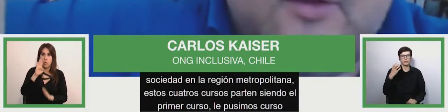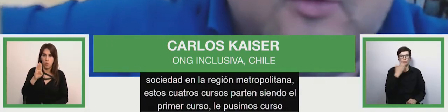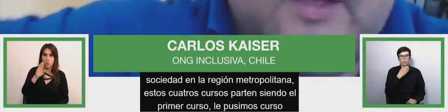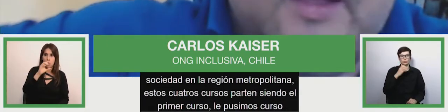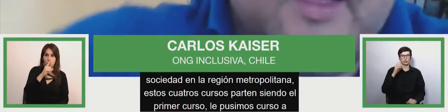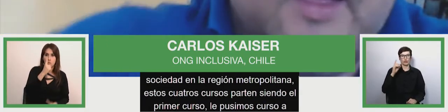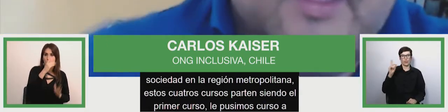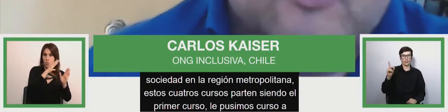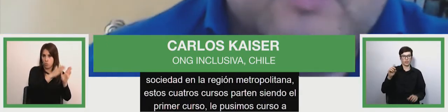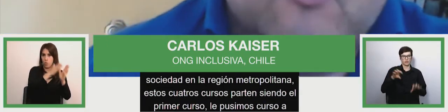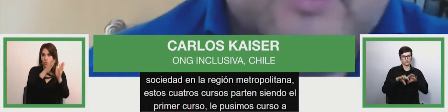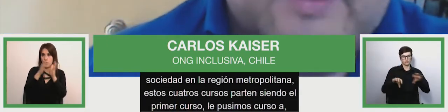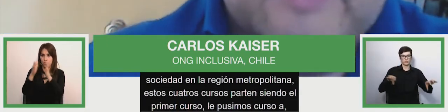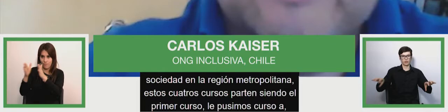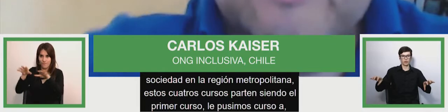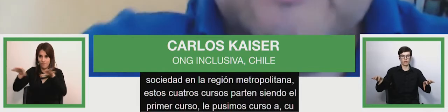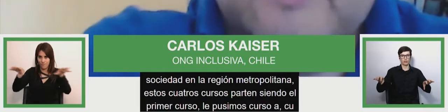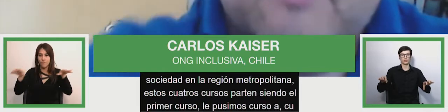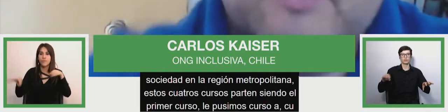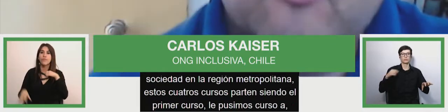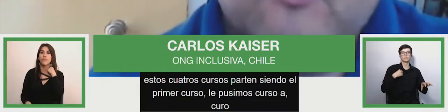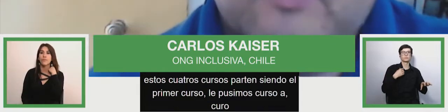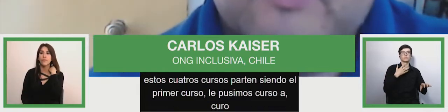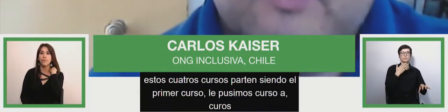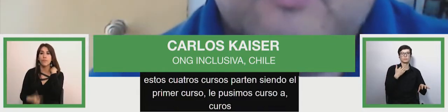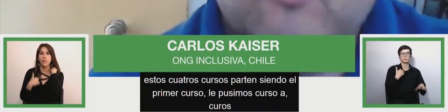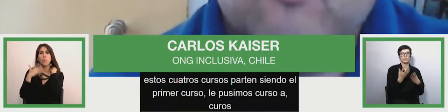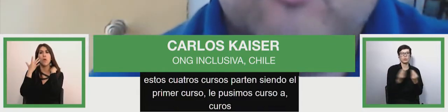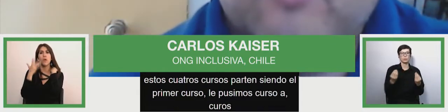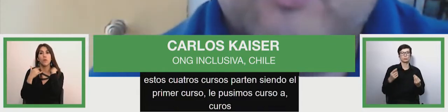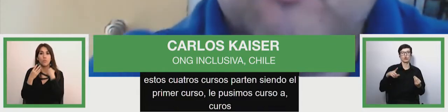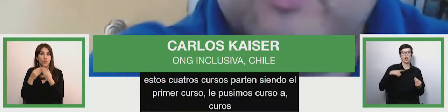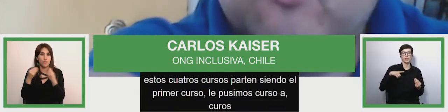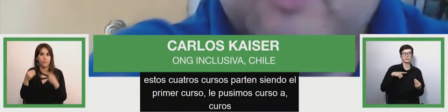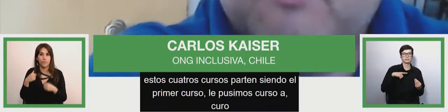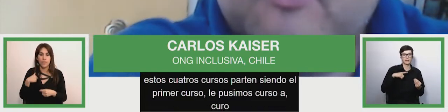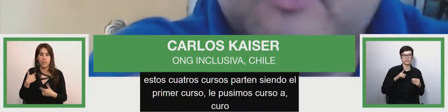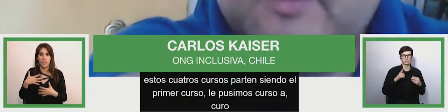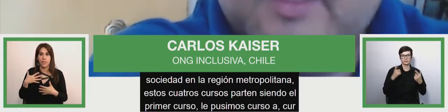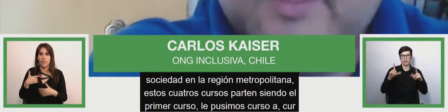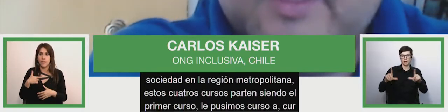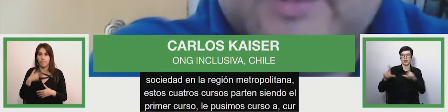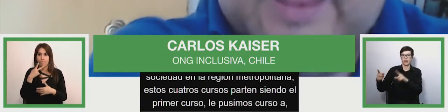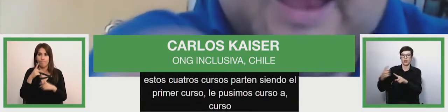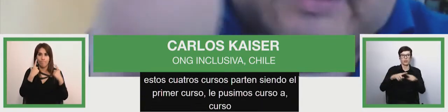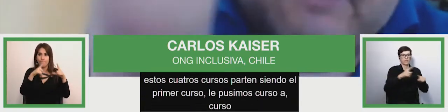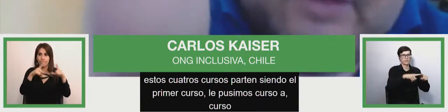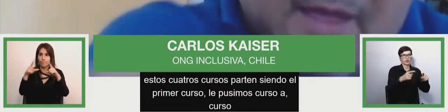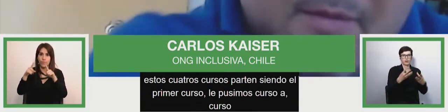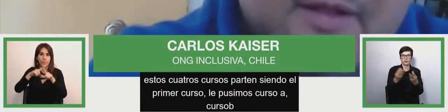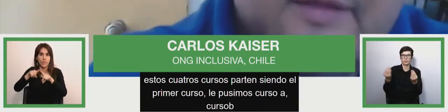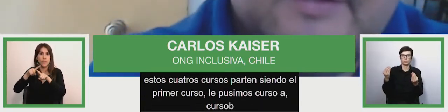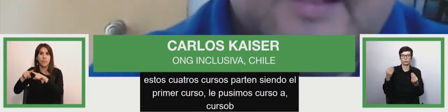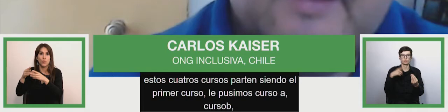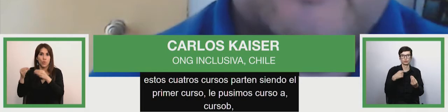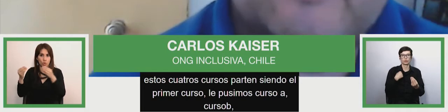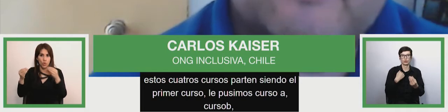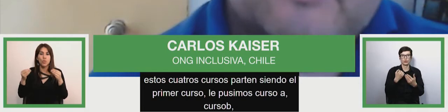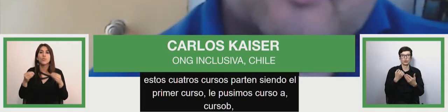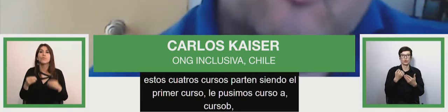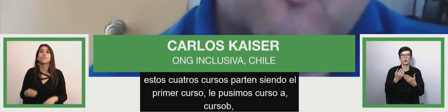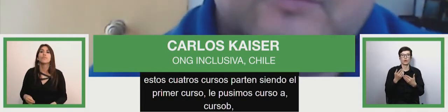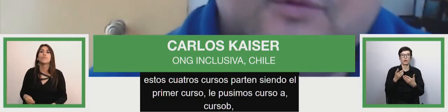yo creo de que tuvimos que dar licencia a varios de nuestras colaboradoras y colaboradores por la creatividad en designar